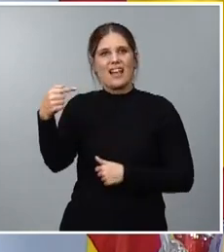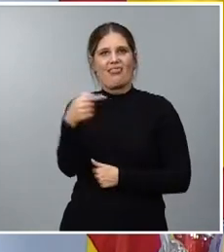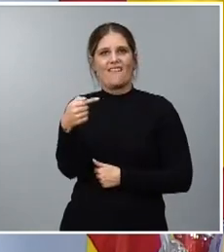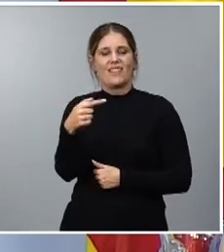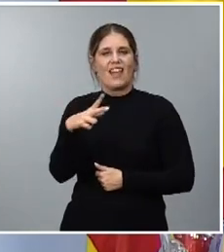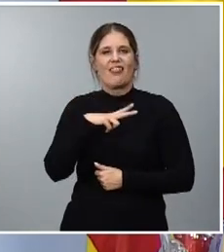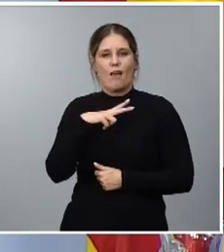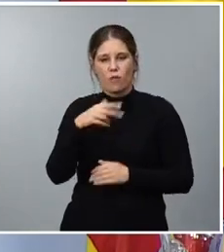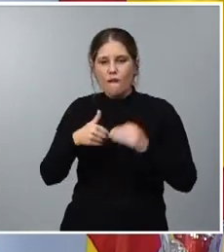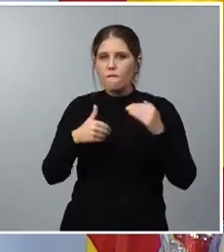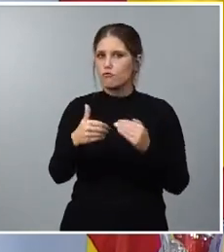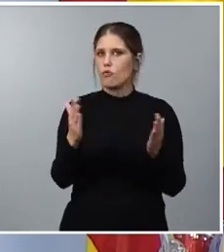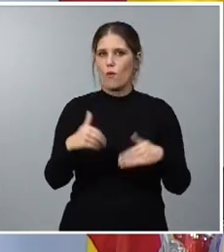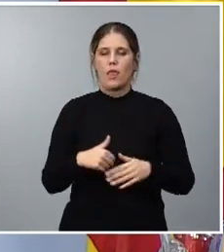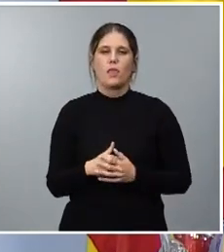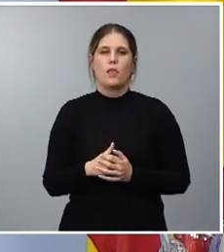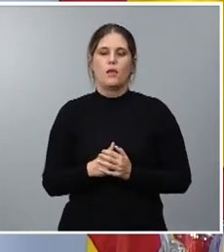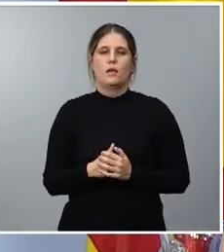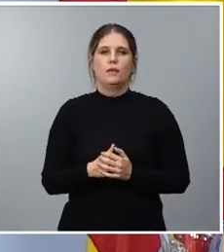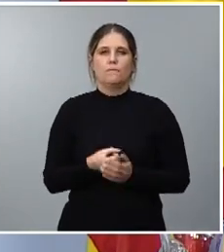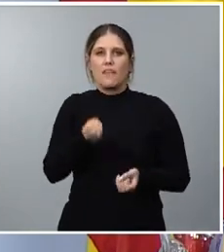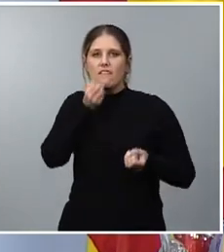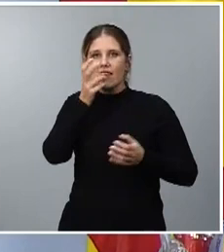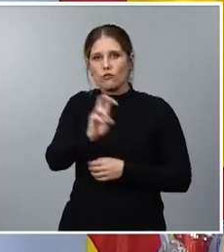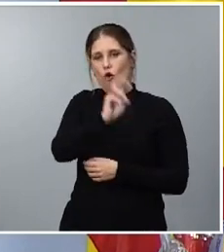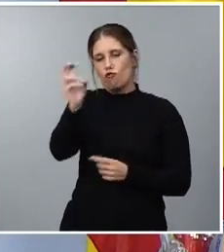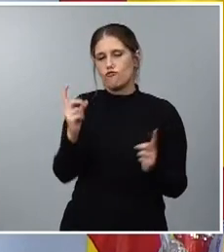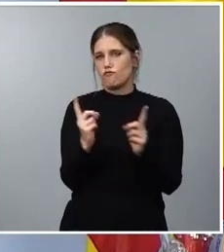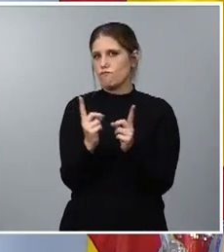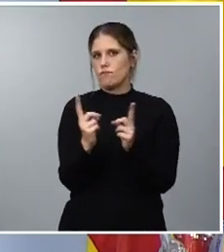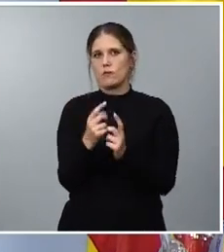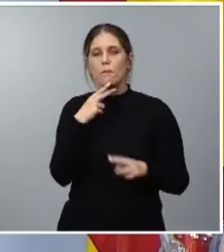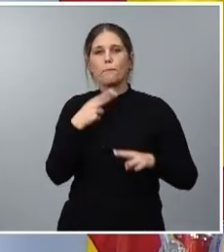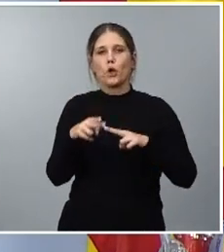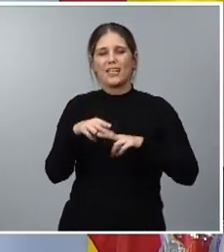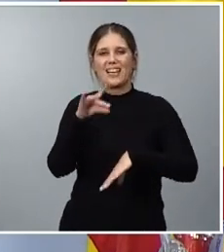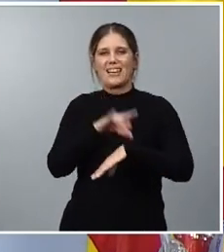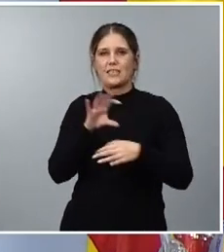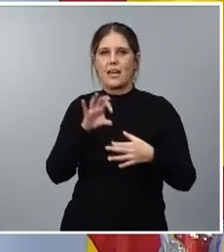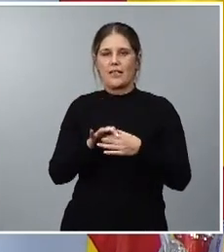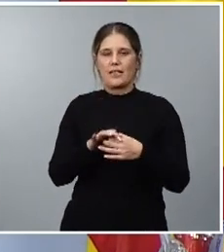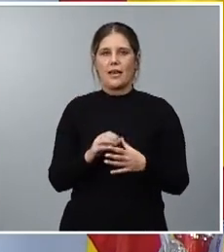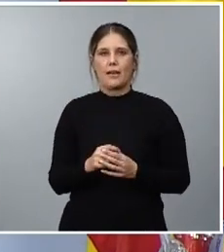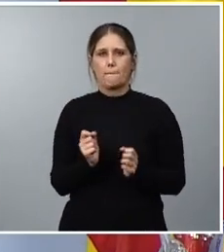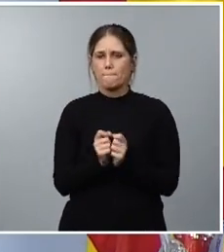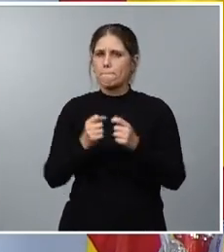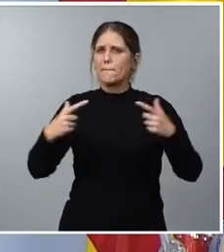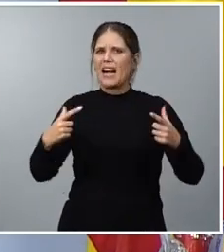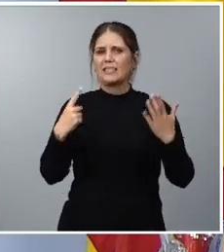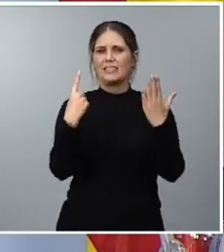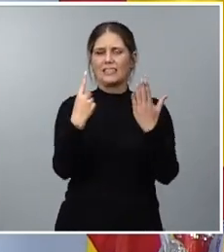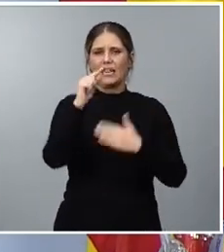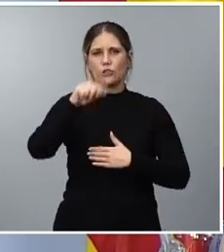al futuro otros datos de forma breve política sanitaria experimenta un crecimiento del 6